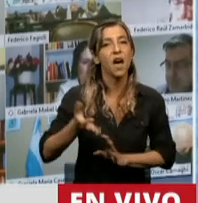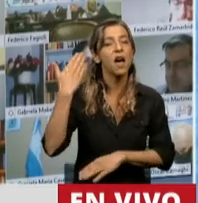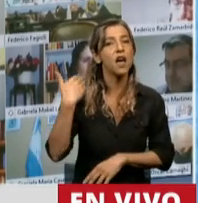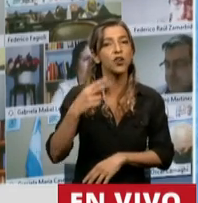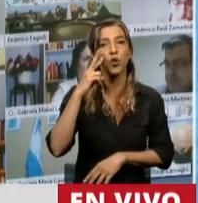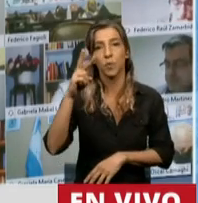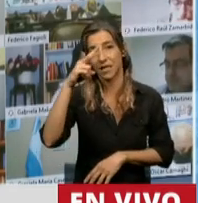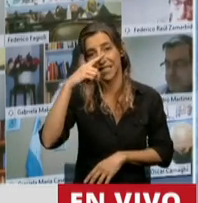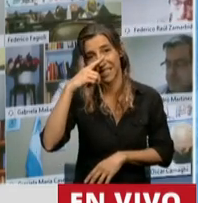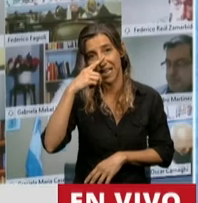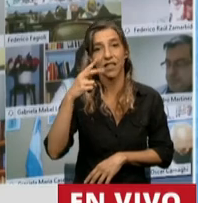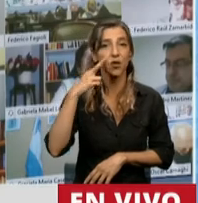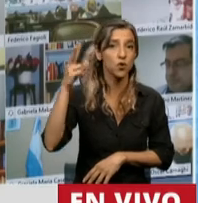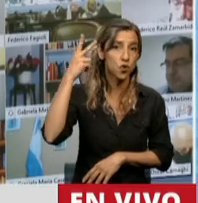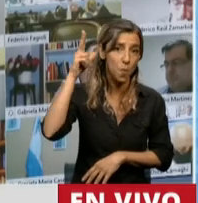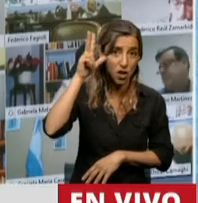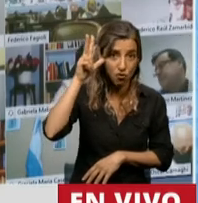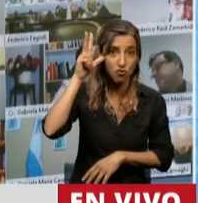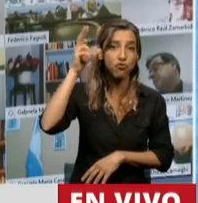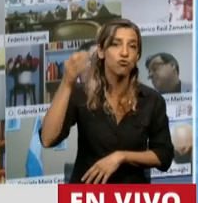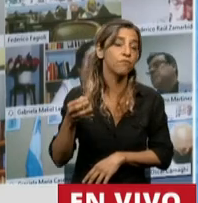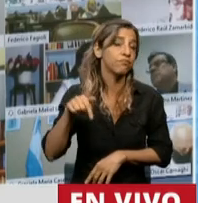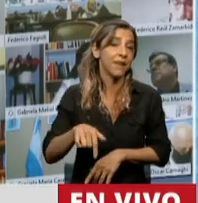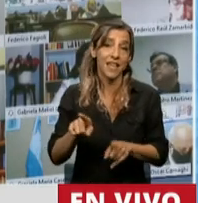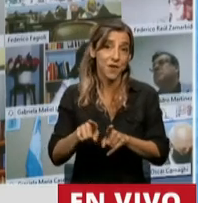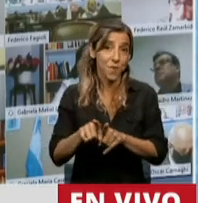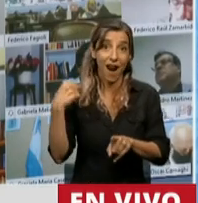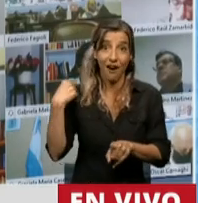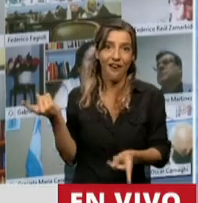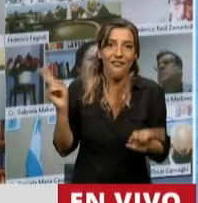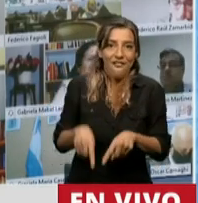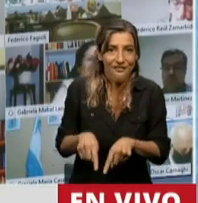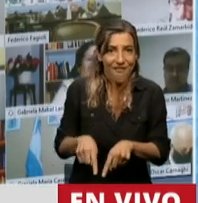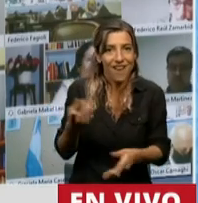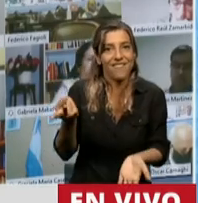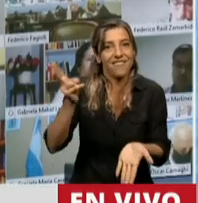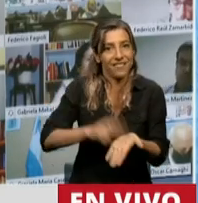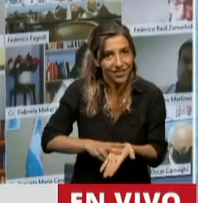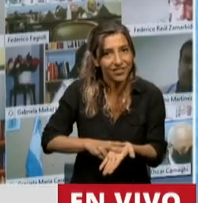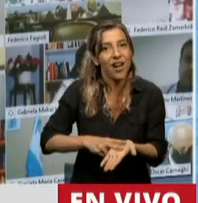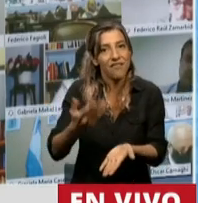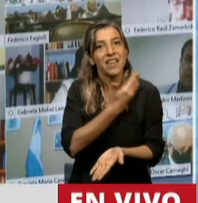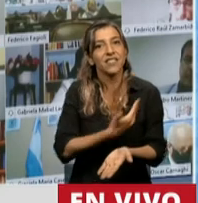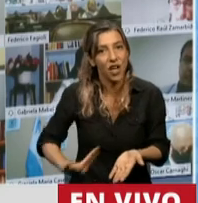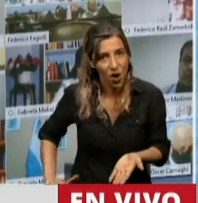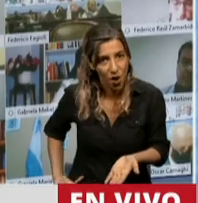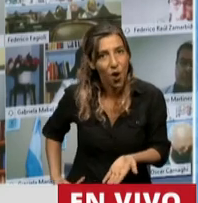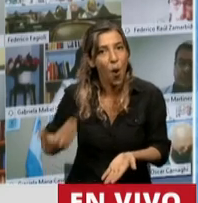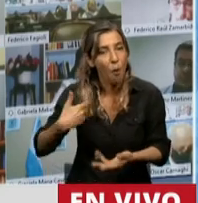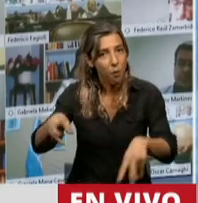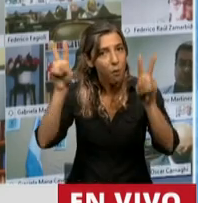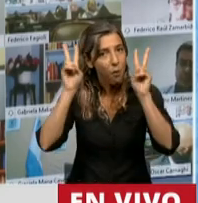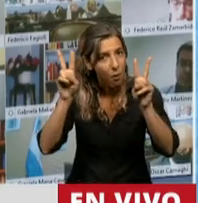2008 estamos frente a un hecho histórico impulsado nuevamente por un gobierno peronista que